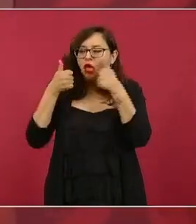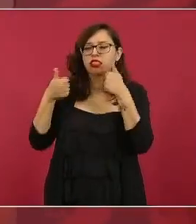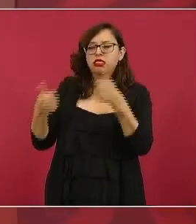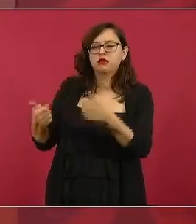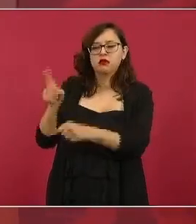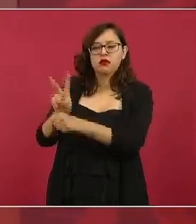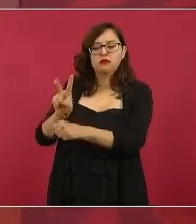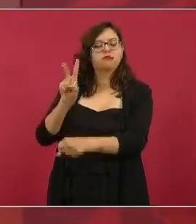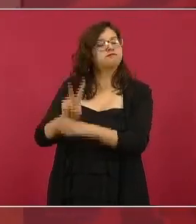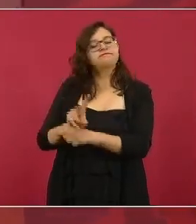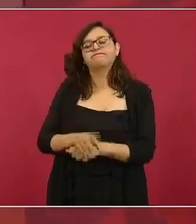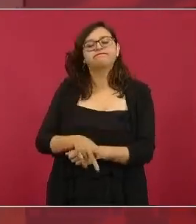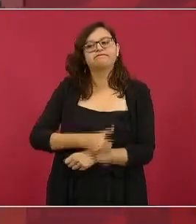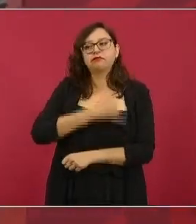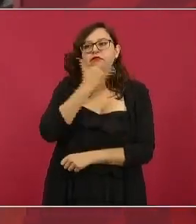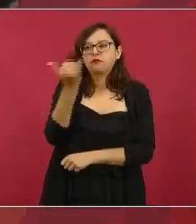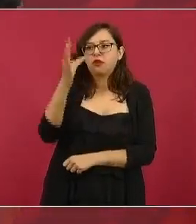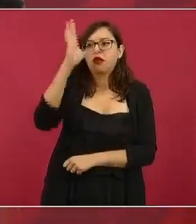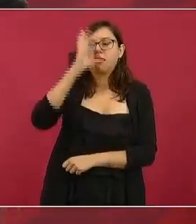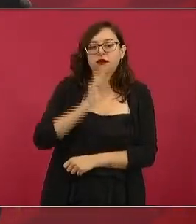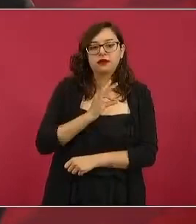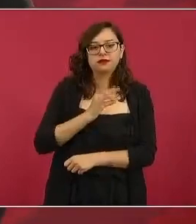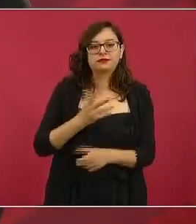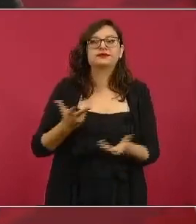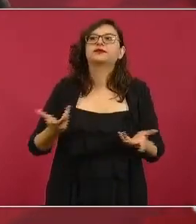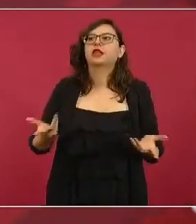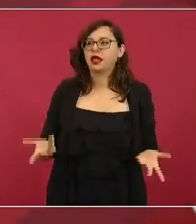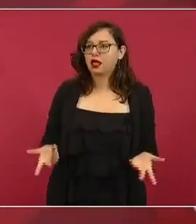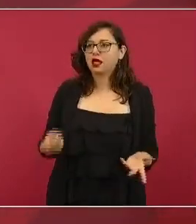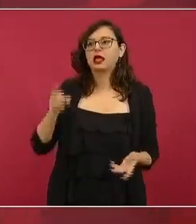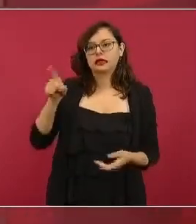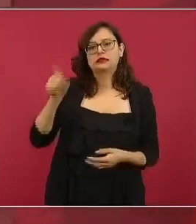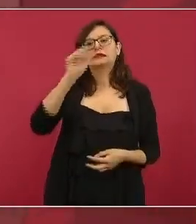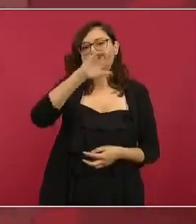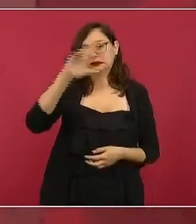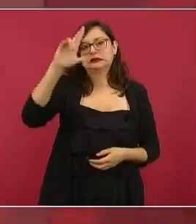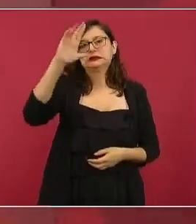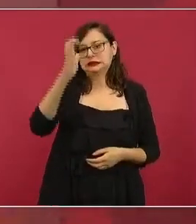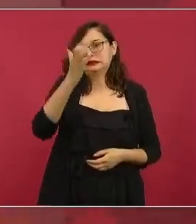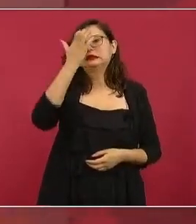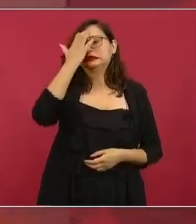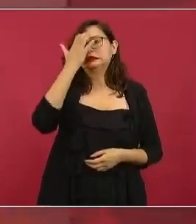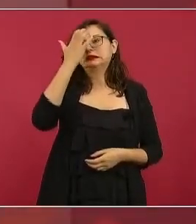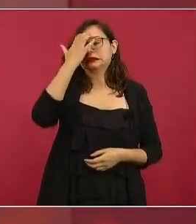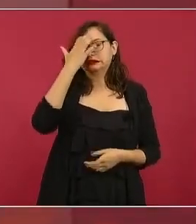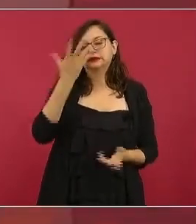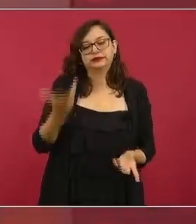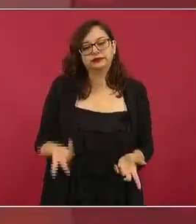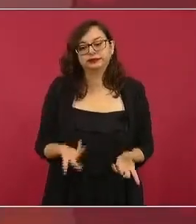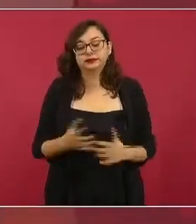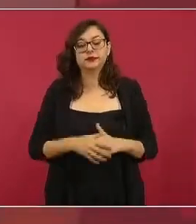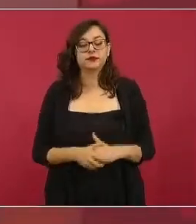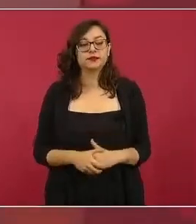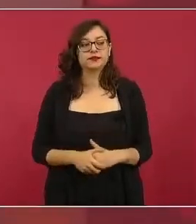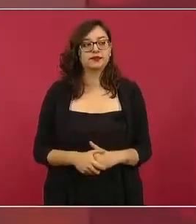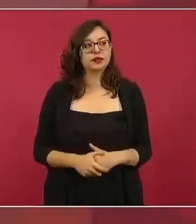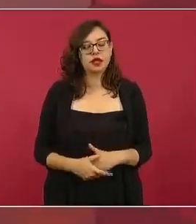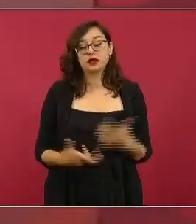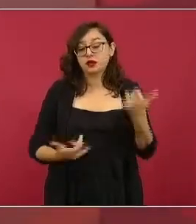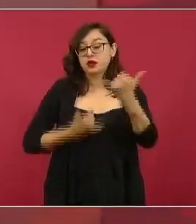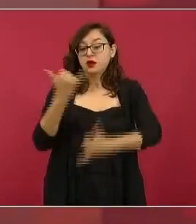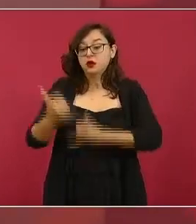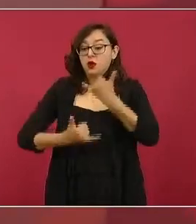naturaleza en todos los juegos de fútbol por ejemplo aquí en la ciudad desde hace años